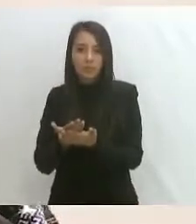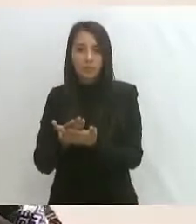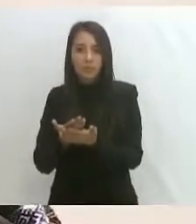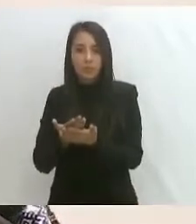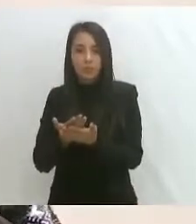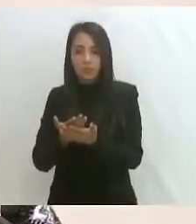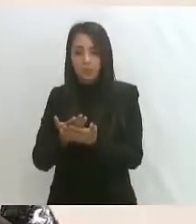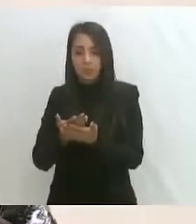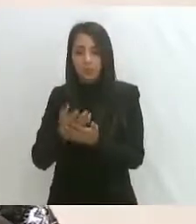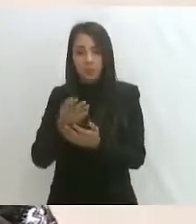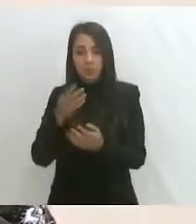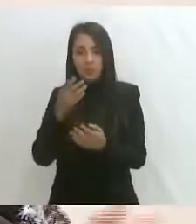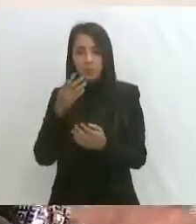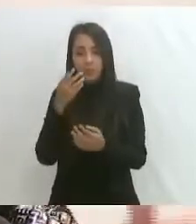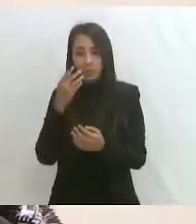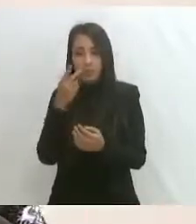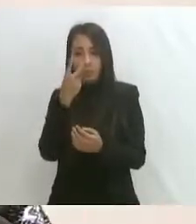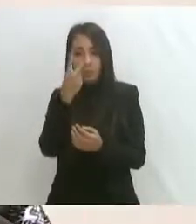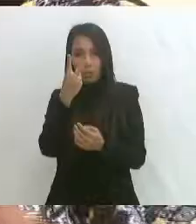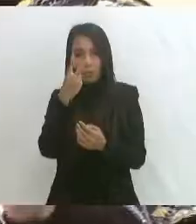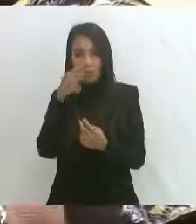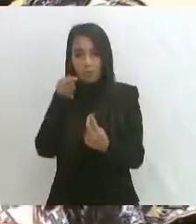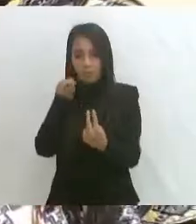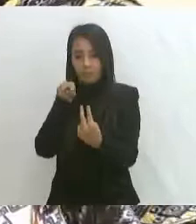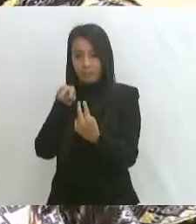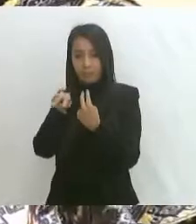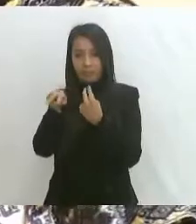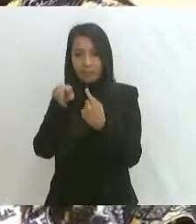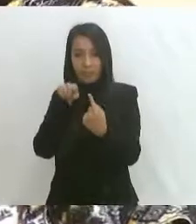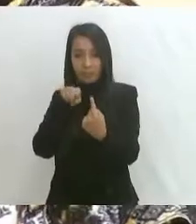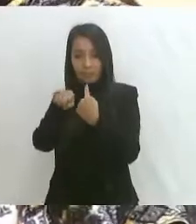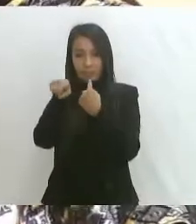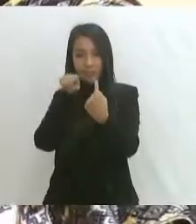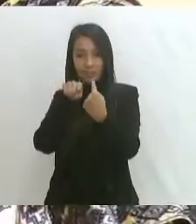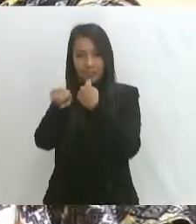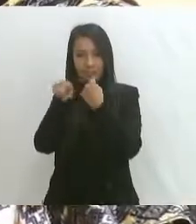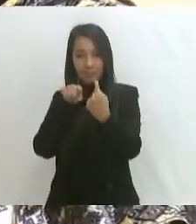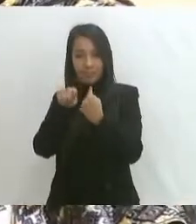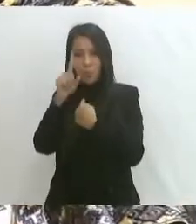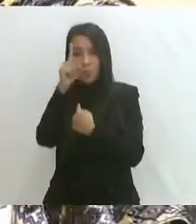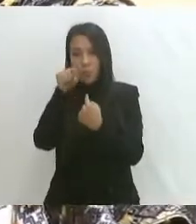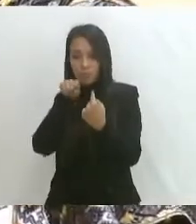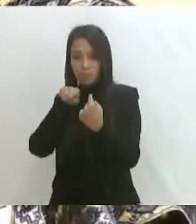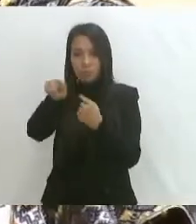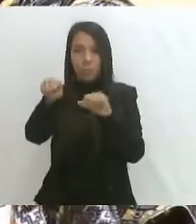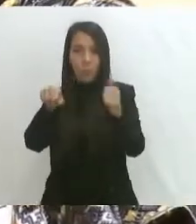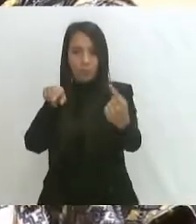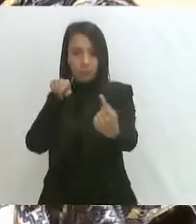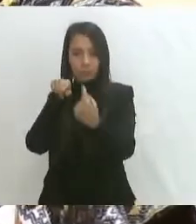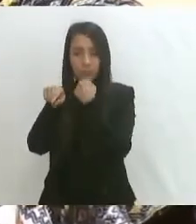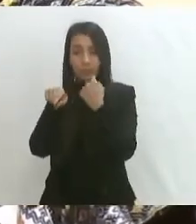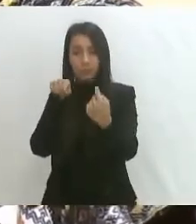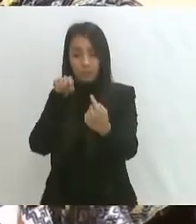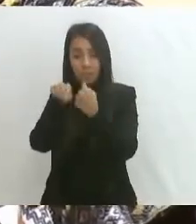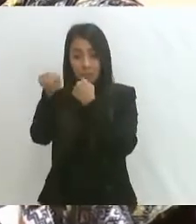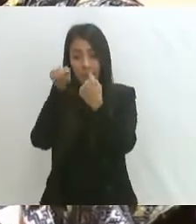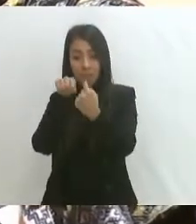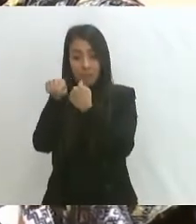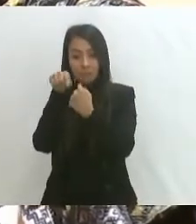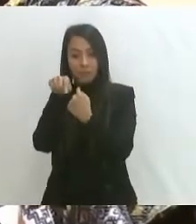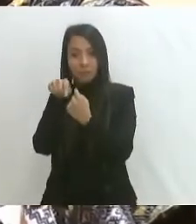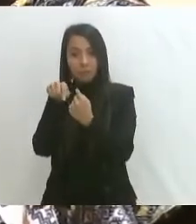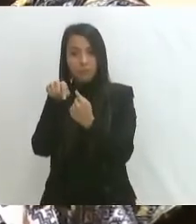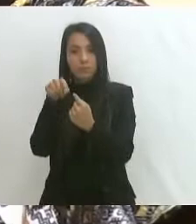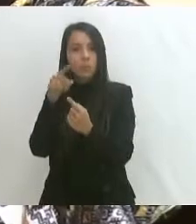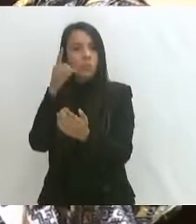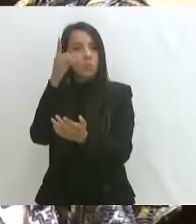carriles, un carril de ida y un carril de regreso. Estos carriles serían exclusivos para